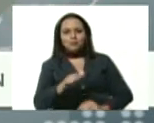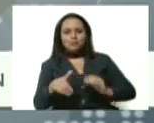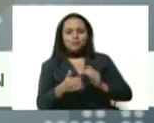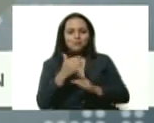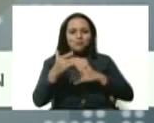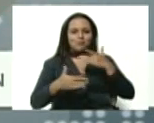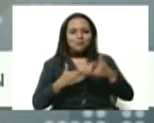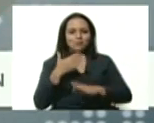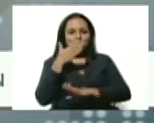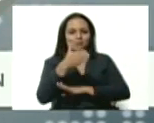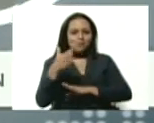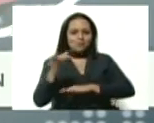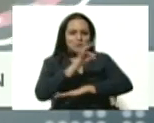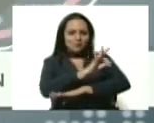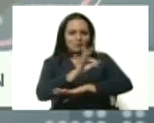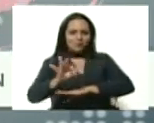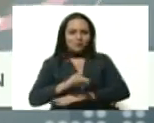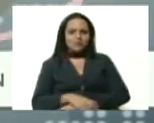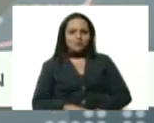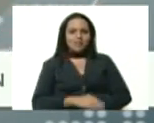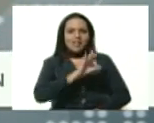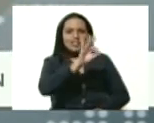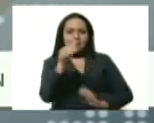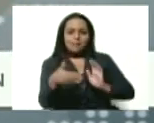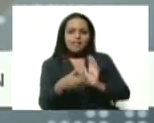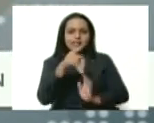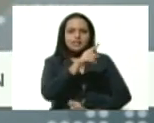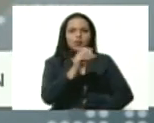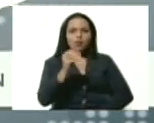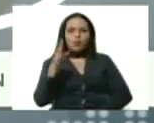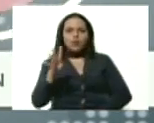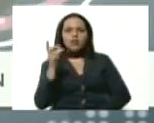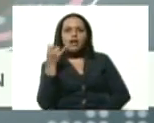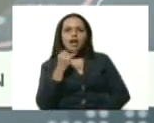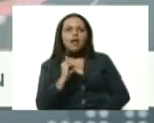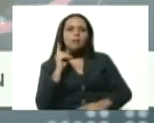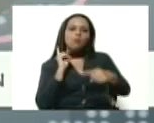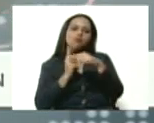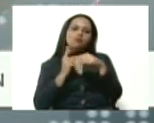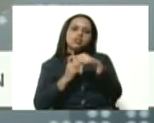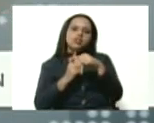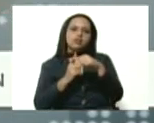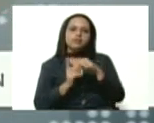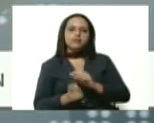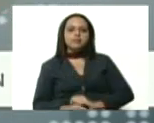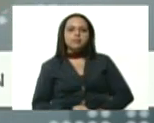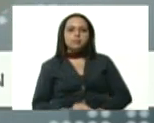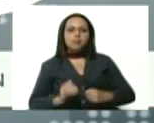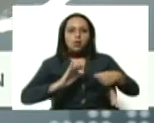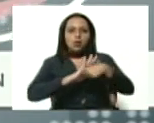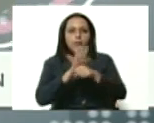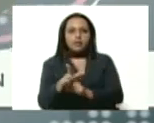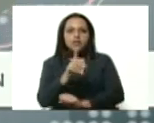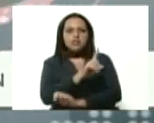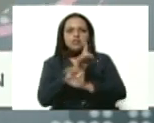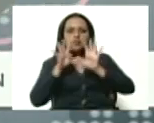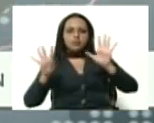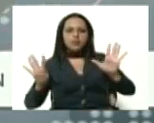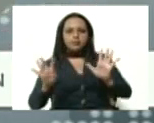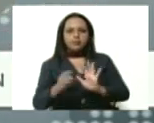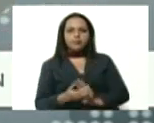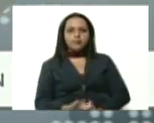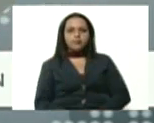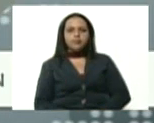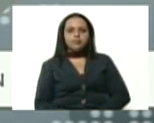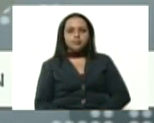ingresen por nuestras fronteras, 3.104 han resultado positivos para la infección por COVID-19.